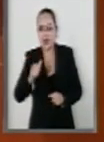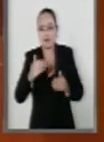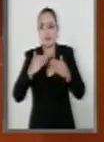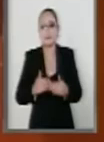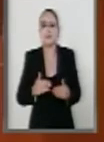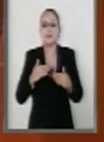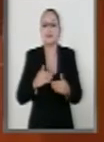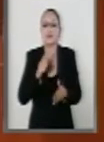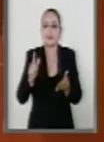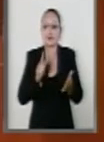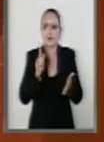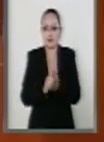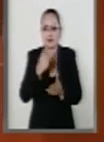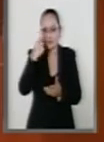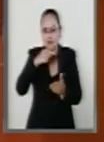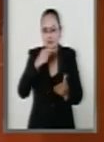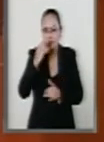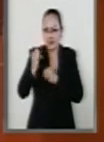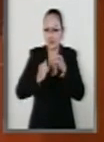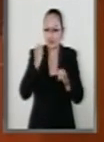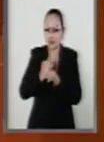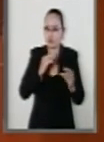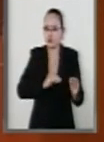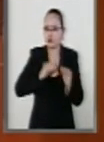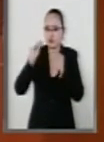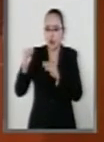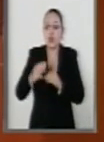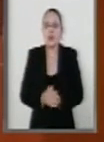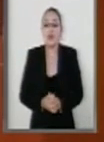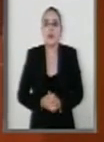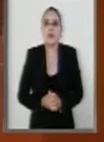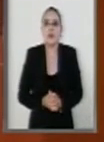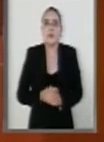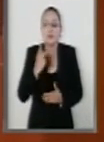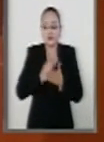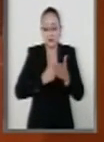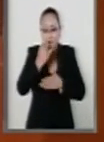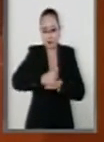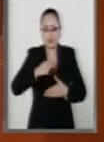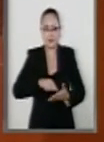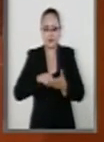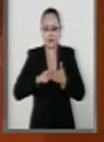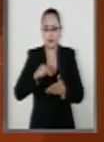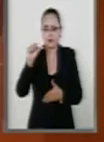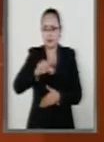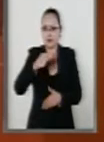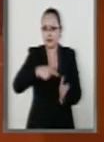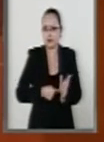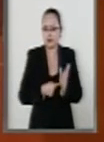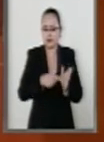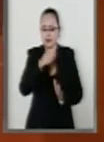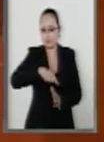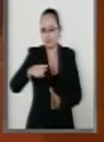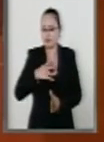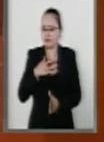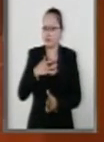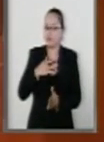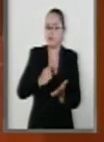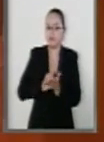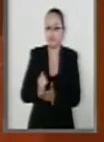de Extradición Internacional. El proyecto de decreto que ponemos a su consideración de todos ustedes